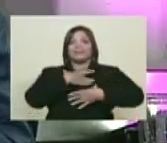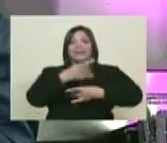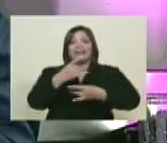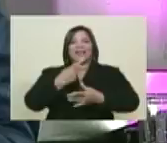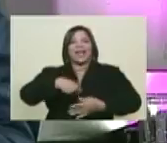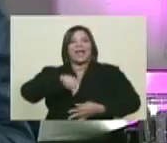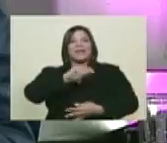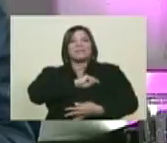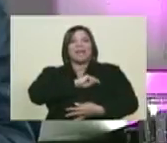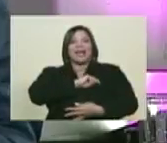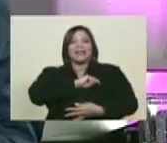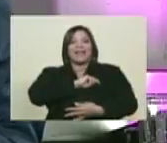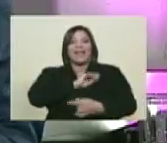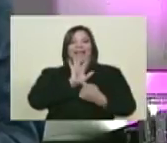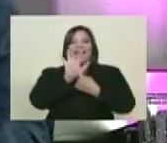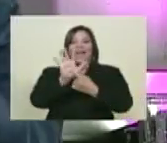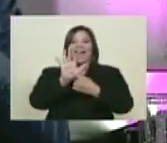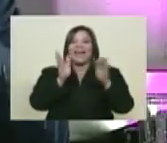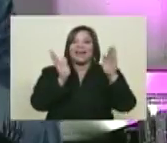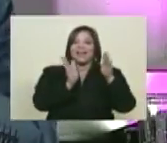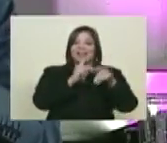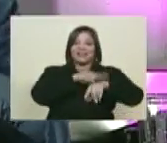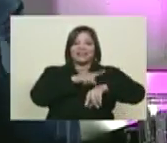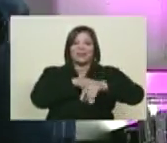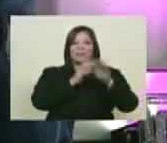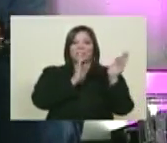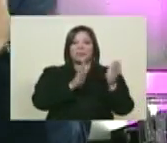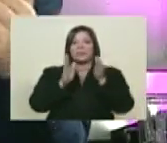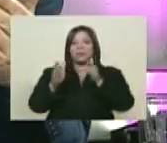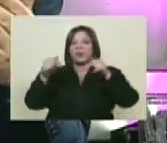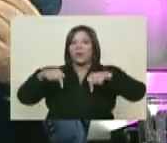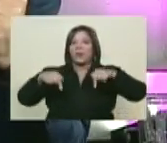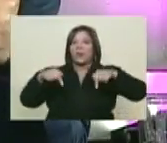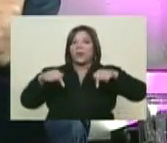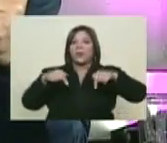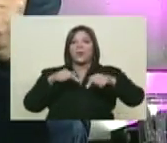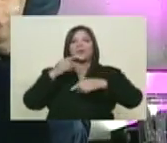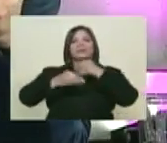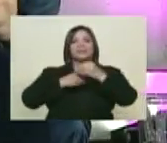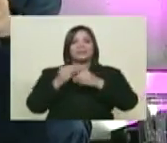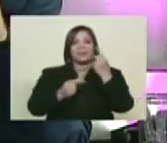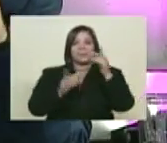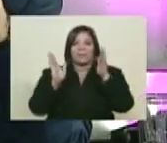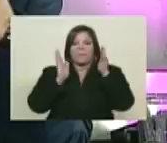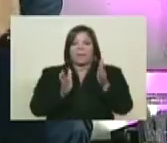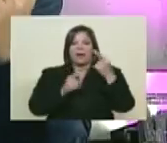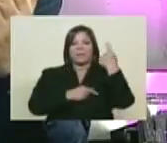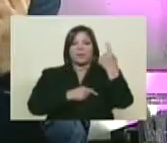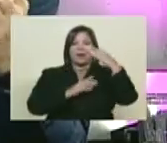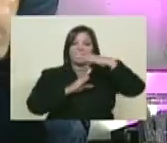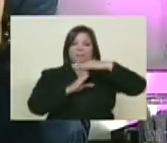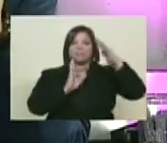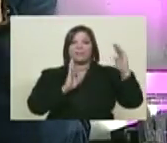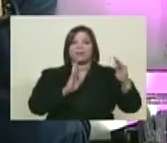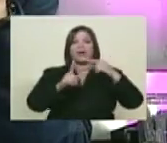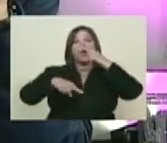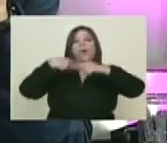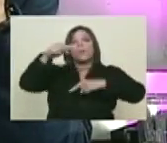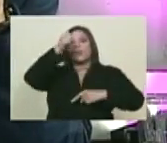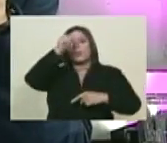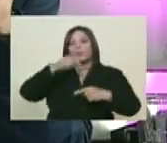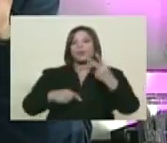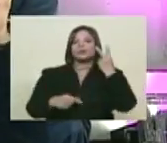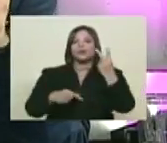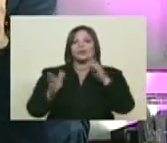en España transmitirla en dos tandas. De modo que hoy fue transmitida la primera parte y el próximo domingo será la